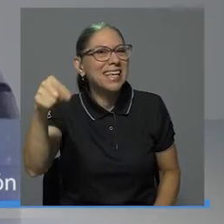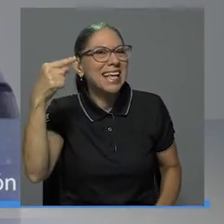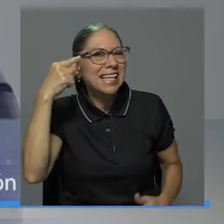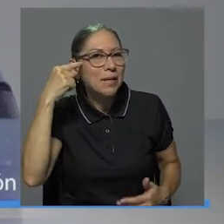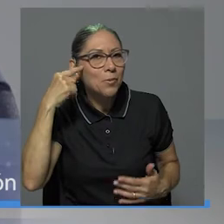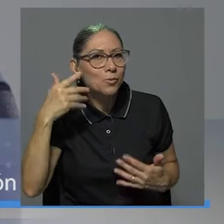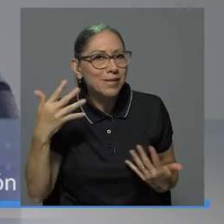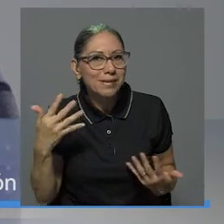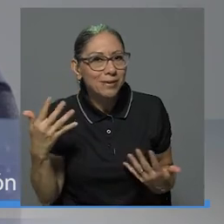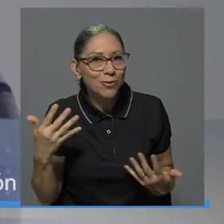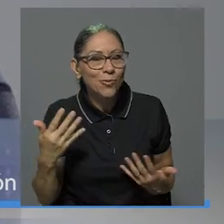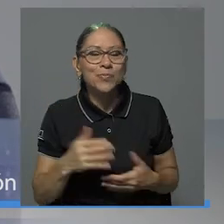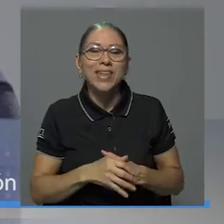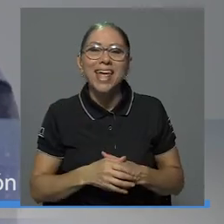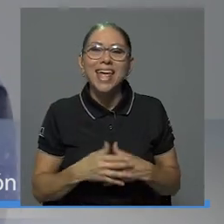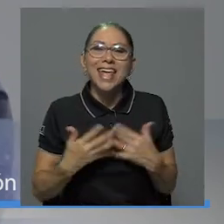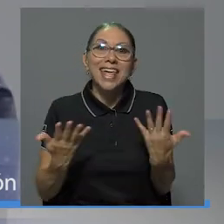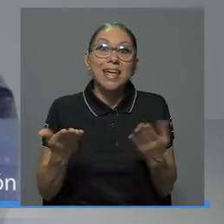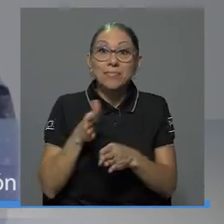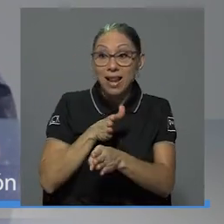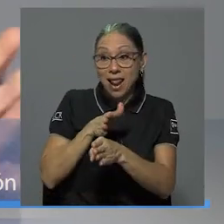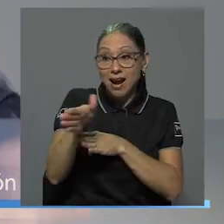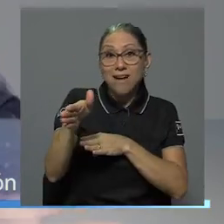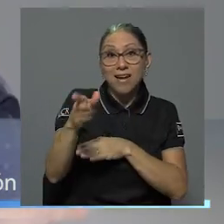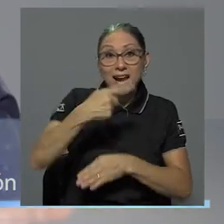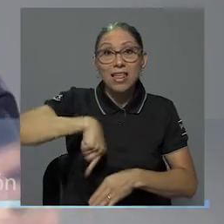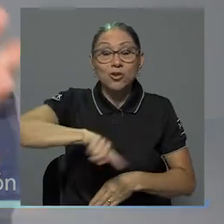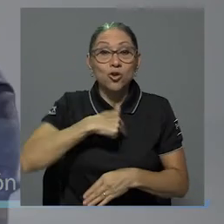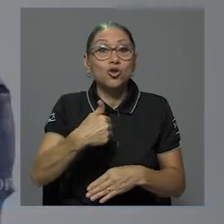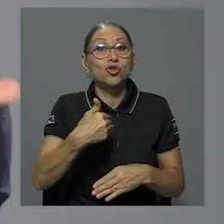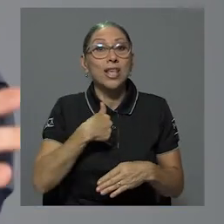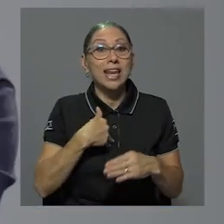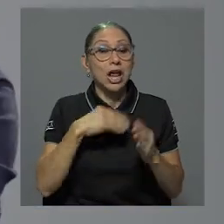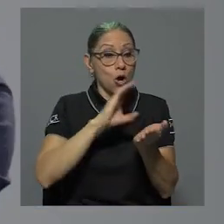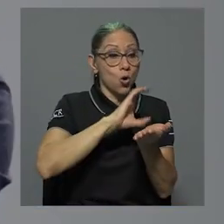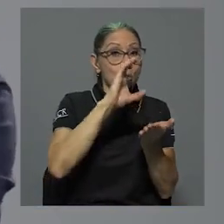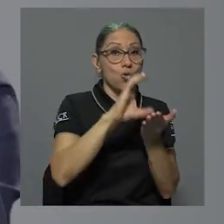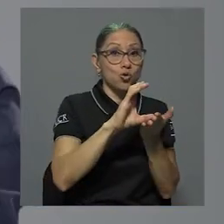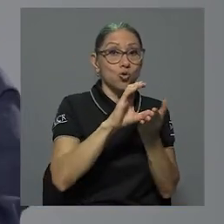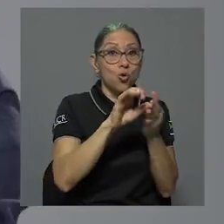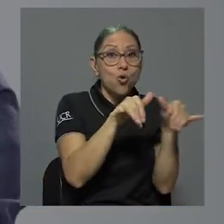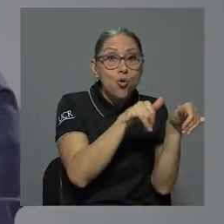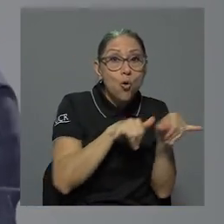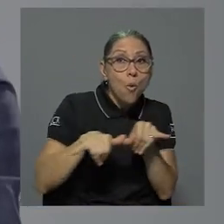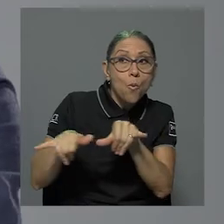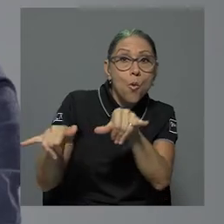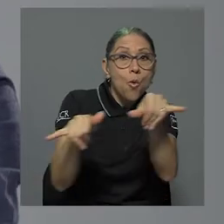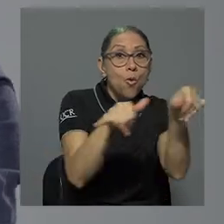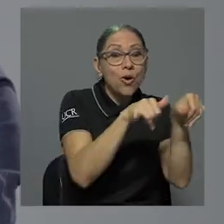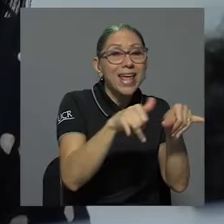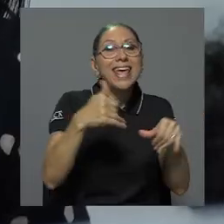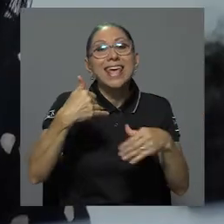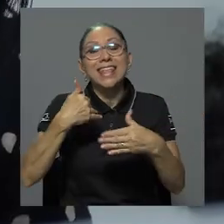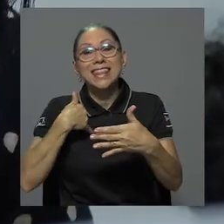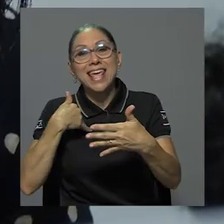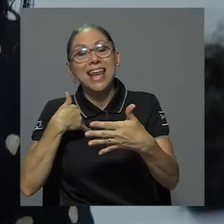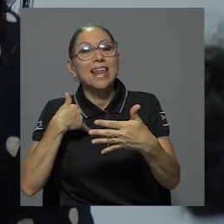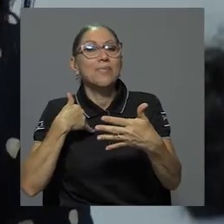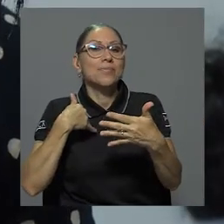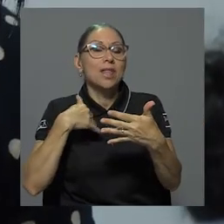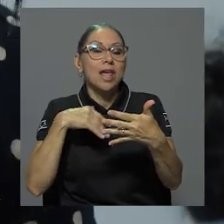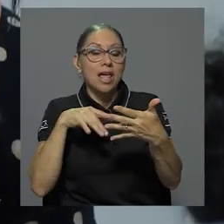pensando es que la carrera de nosotros tiene un bloque común y tiene salidas profesionalizantes, cinco salidas profesionalizantes,